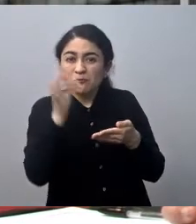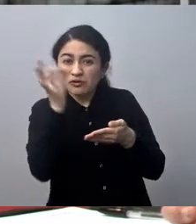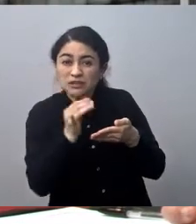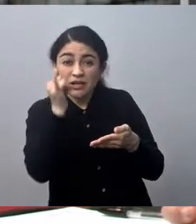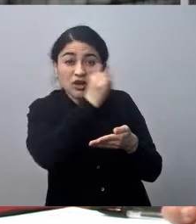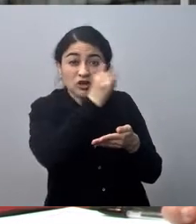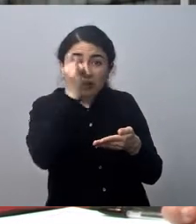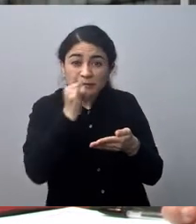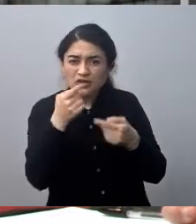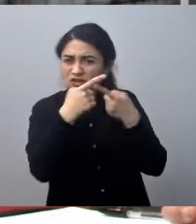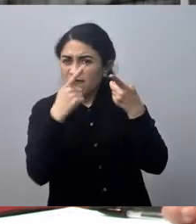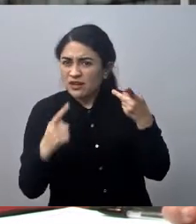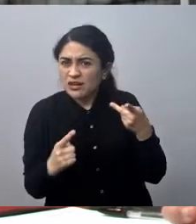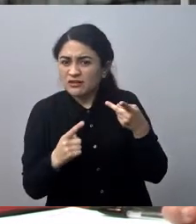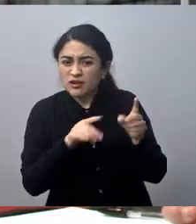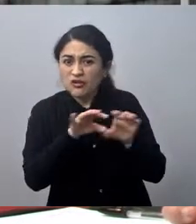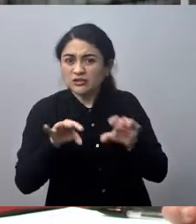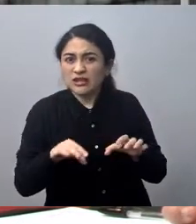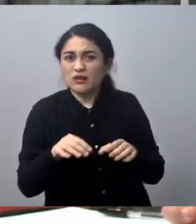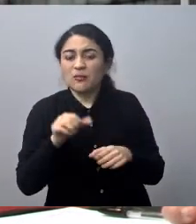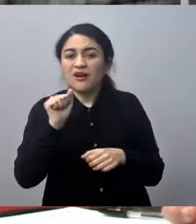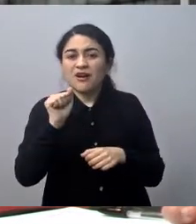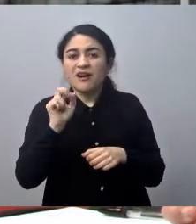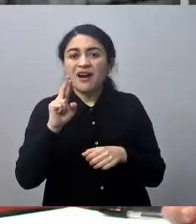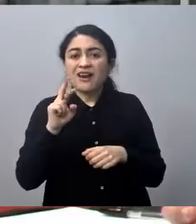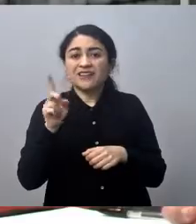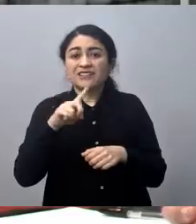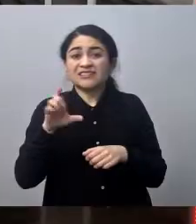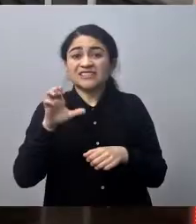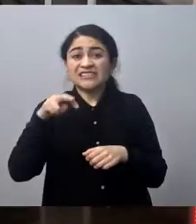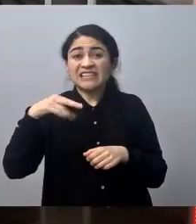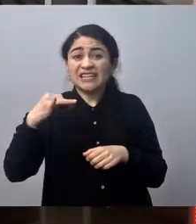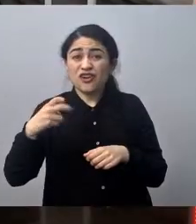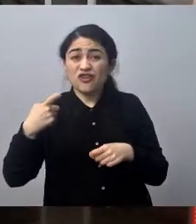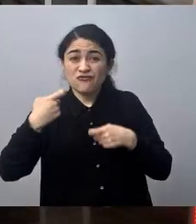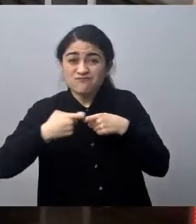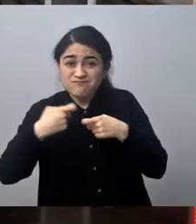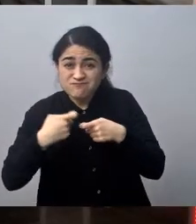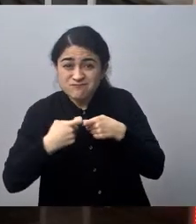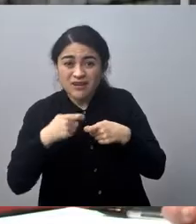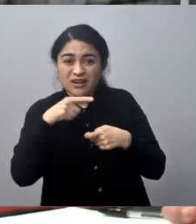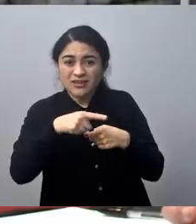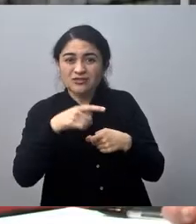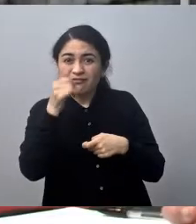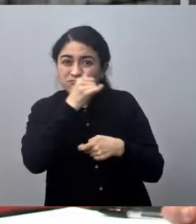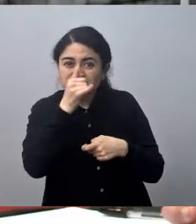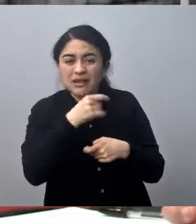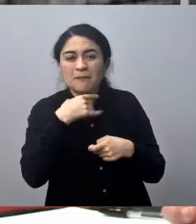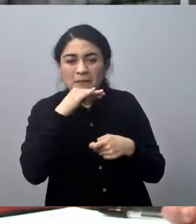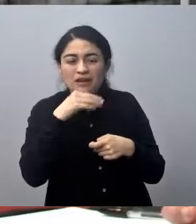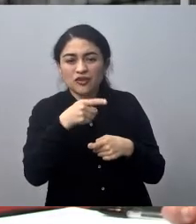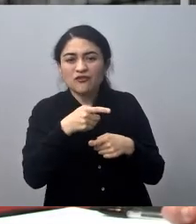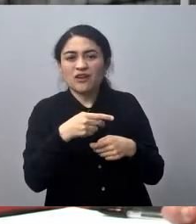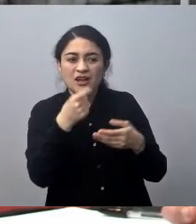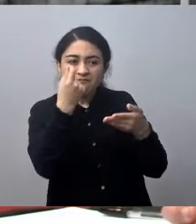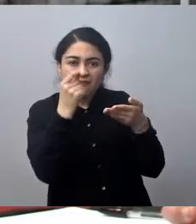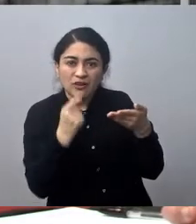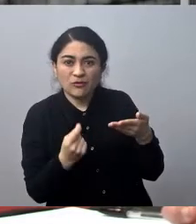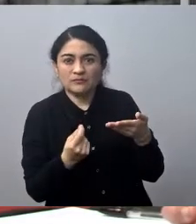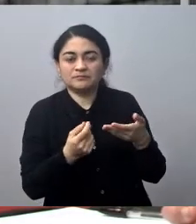hoy día hay algunos que no existen, que no están midiéndose, como el arsénico, por ejemplo, que es algo sin duda muy preocupante. Entonces,